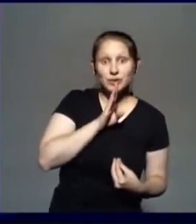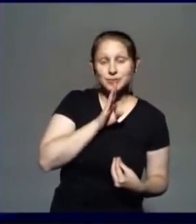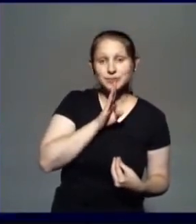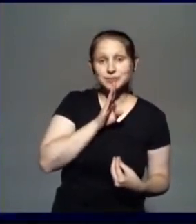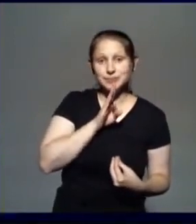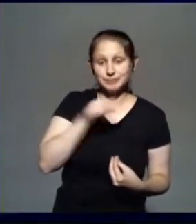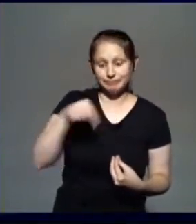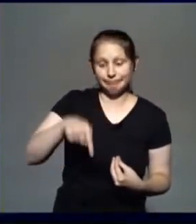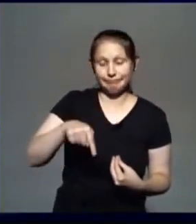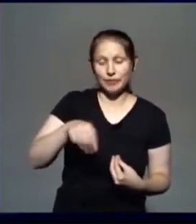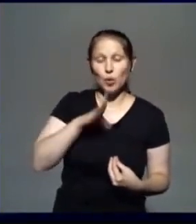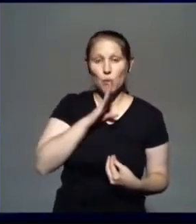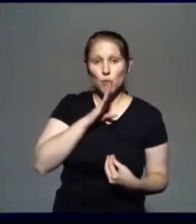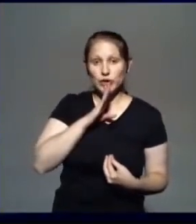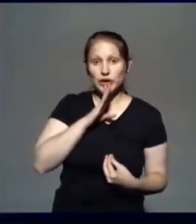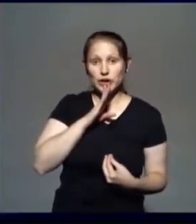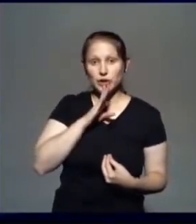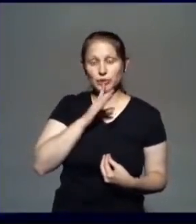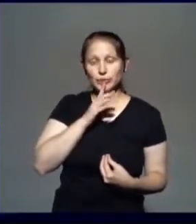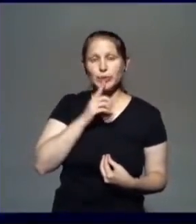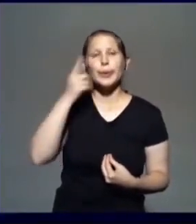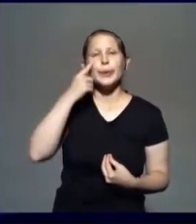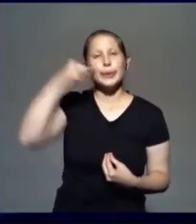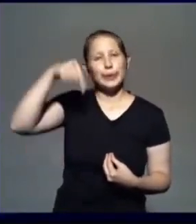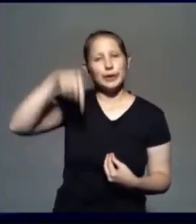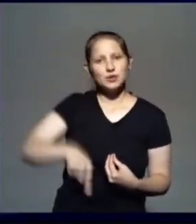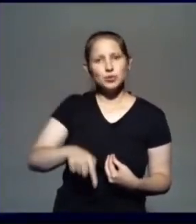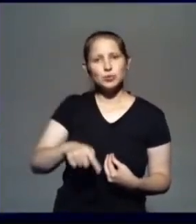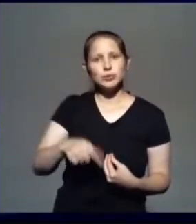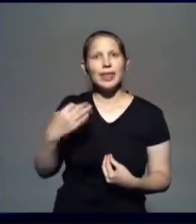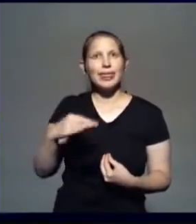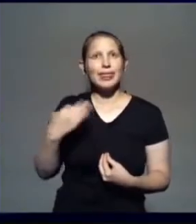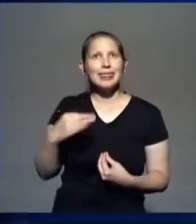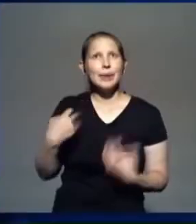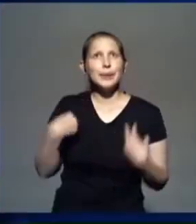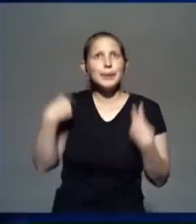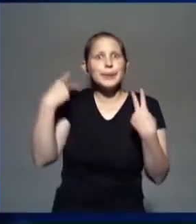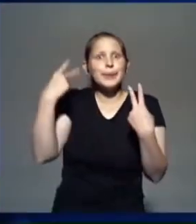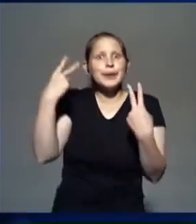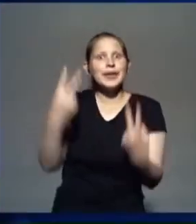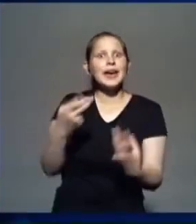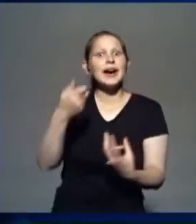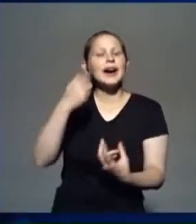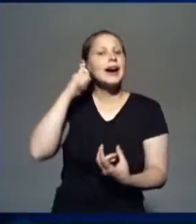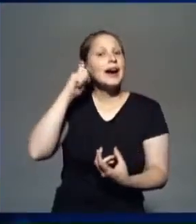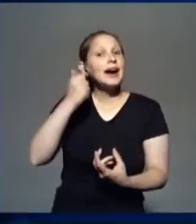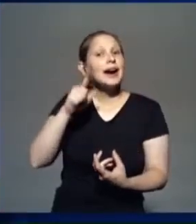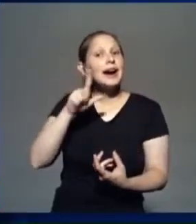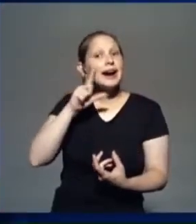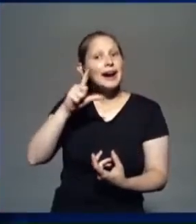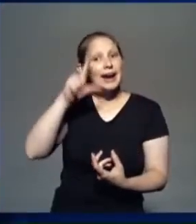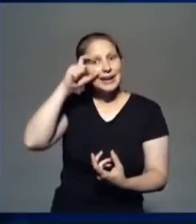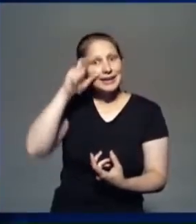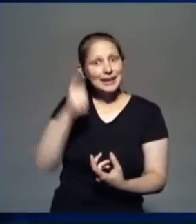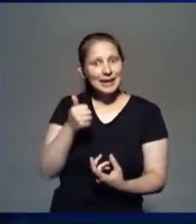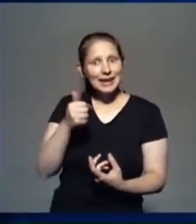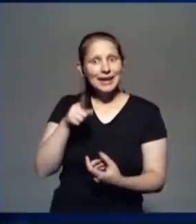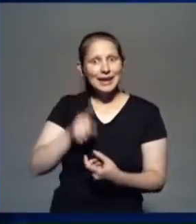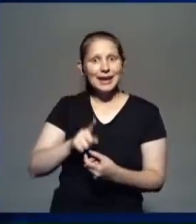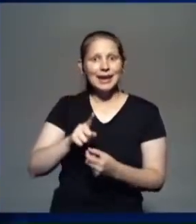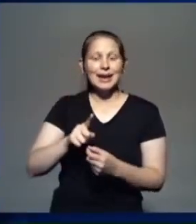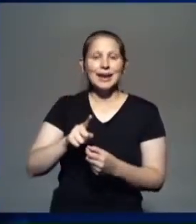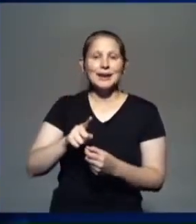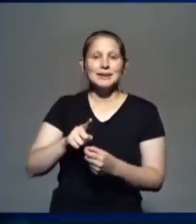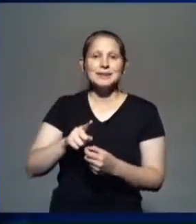Judea hasta Galilea, que hacía muchos kilómetros